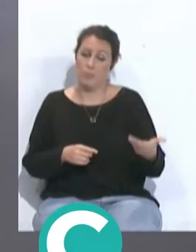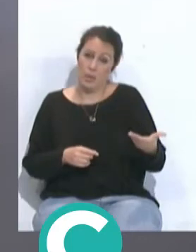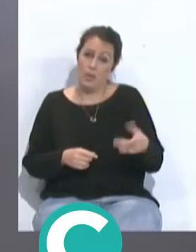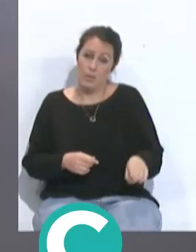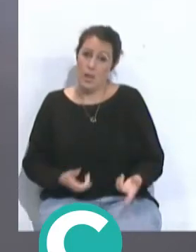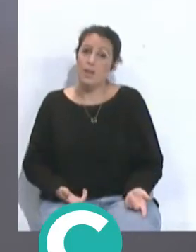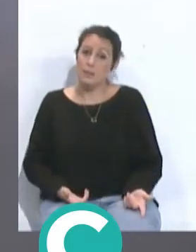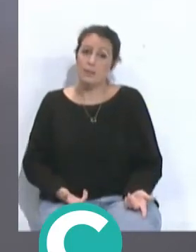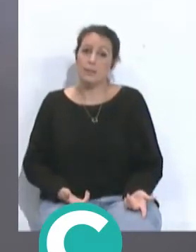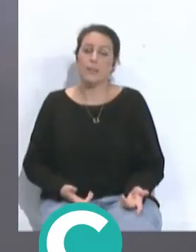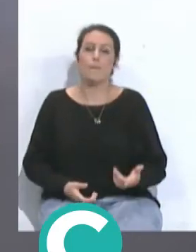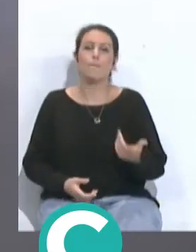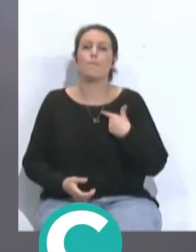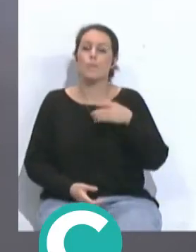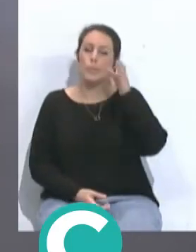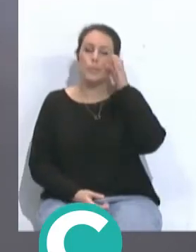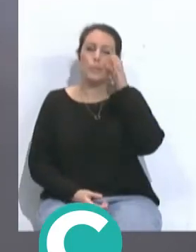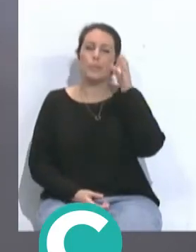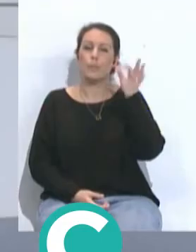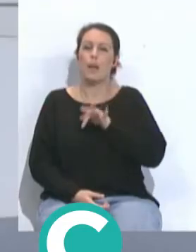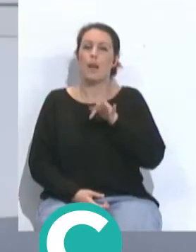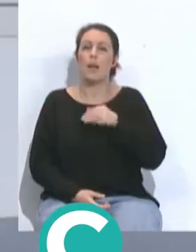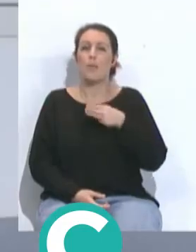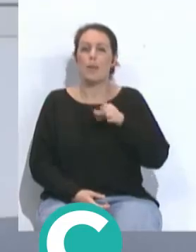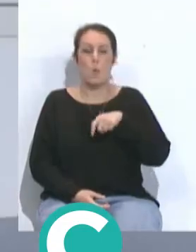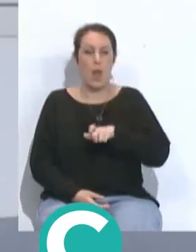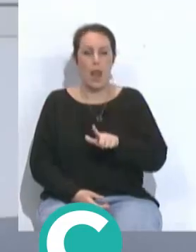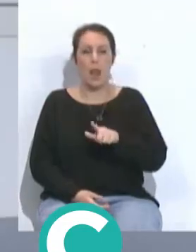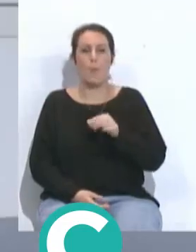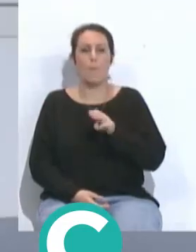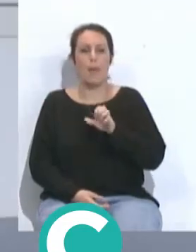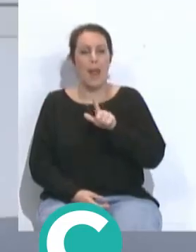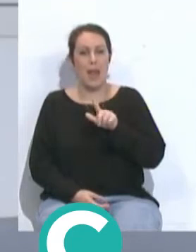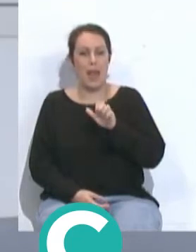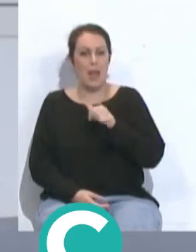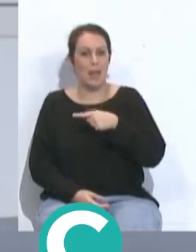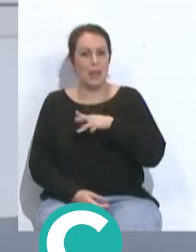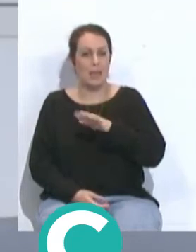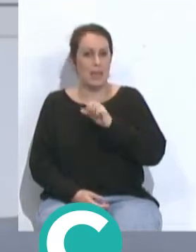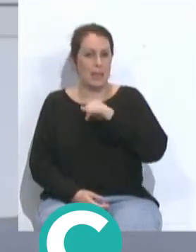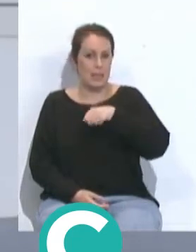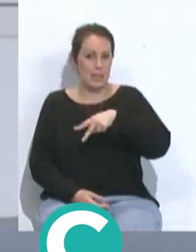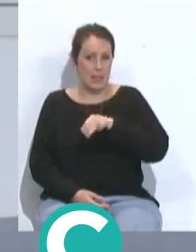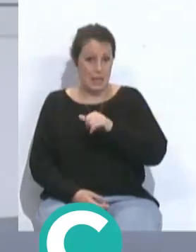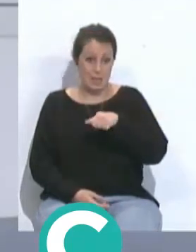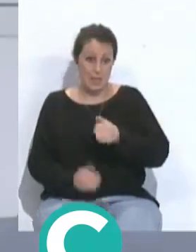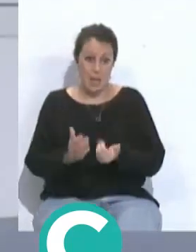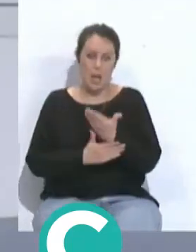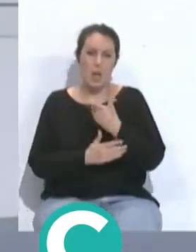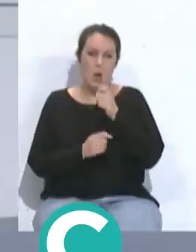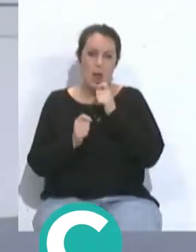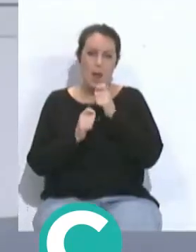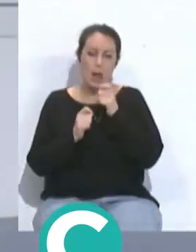también ayudan muchísimo vamos a escuchar a Manuel Pellegrini esta mañana en la rueda de prensa una rueda de prensa que fue bastante extensa